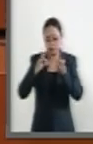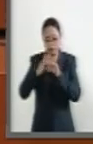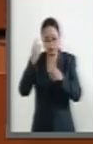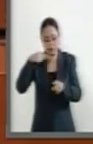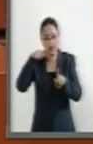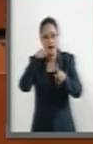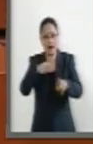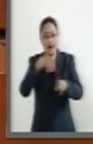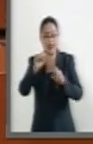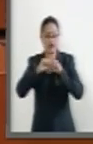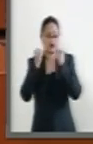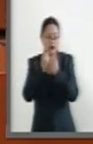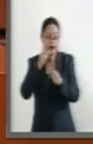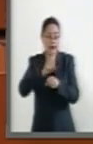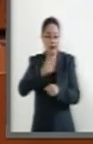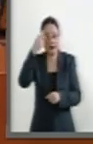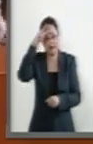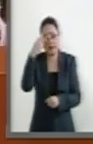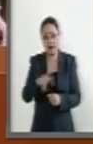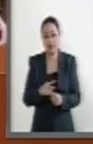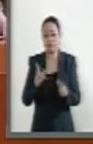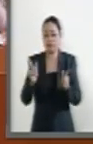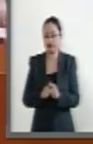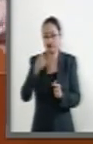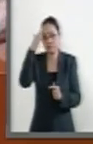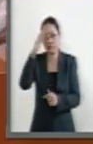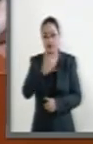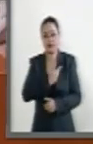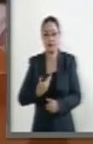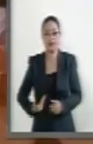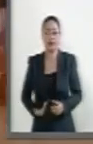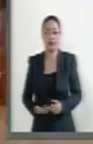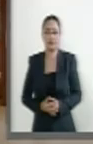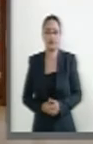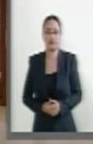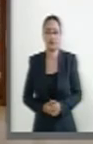para la sociedad mexicana. Es cuanto, señor presidente.